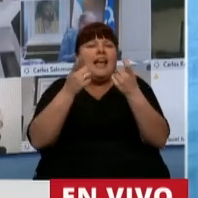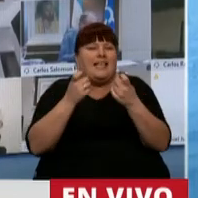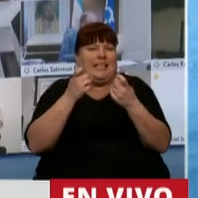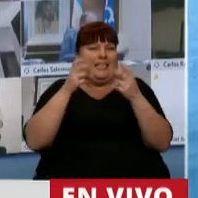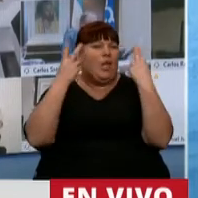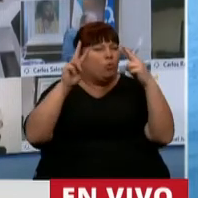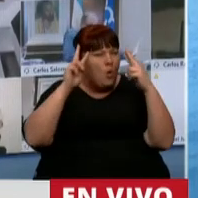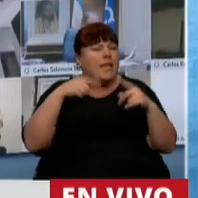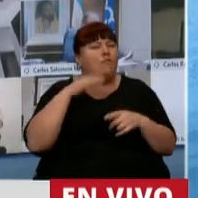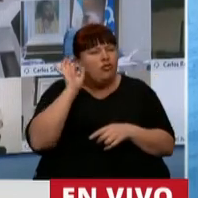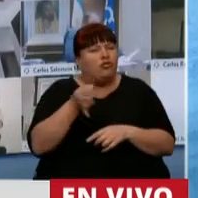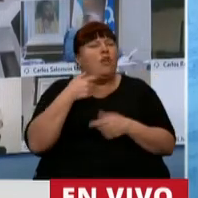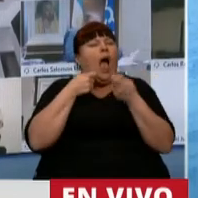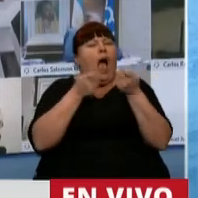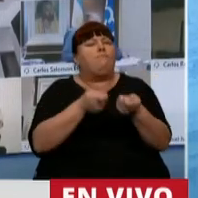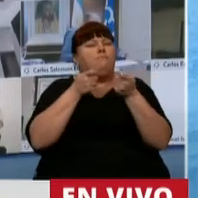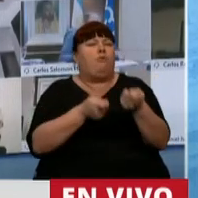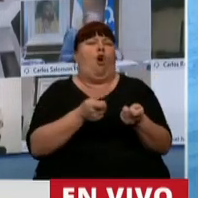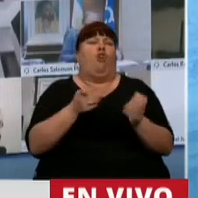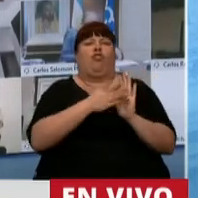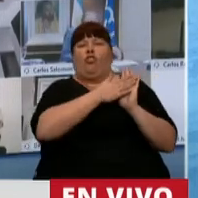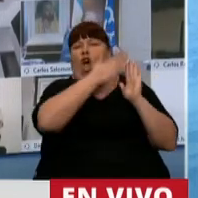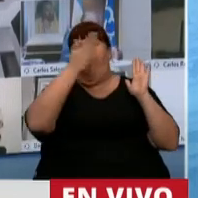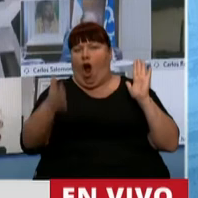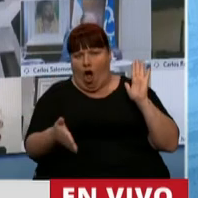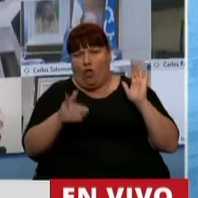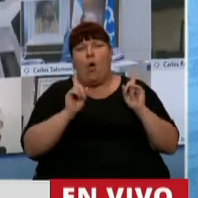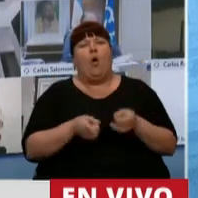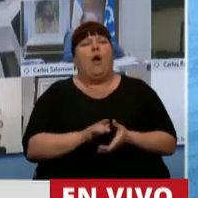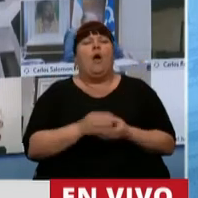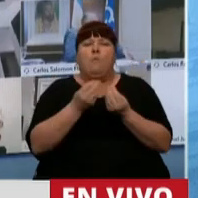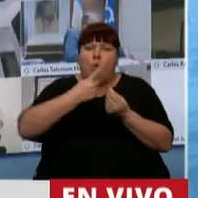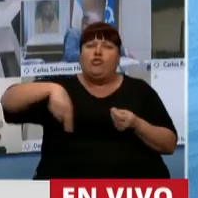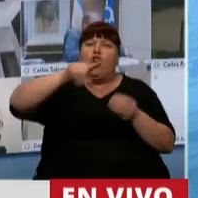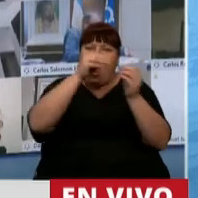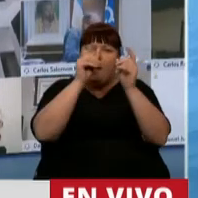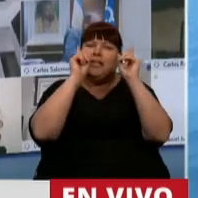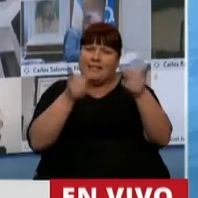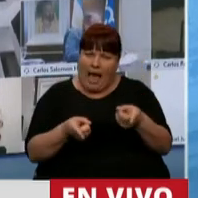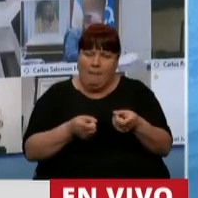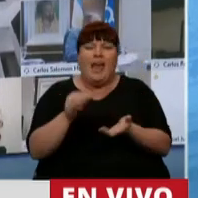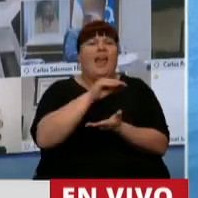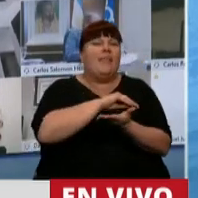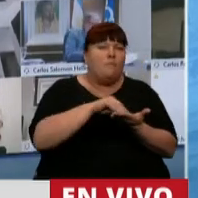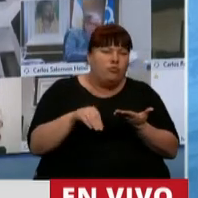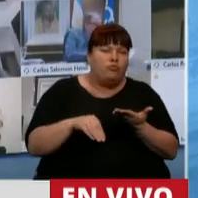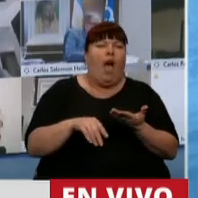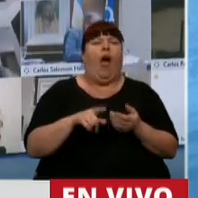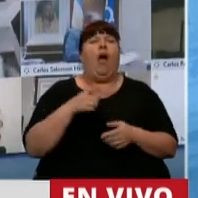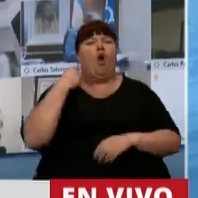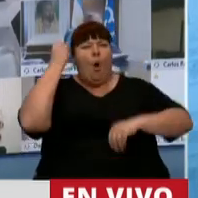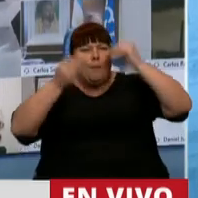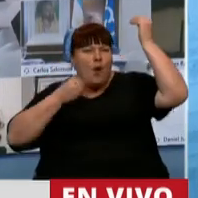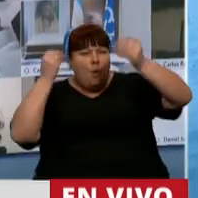tenido el sector los he acompañado durante todo este tiempo como muchos de mis colegas diputados han estado